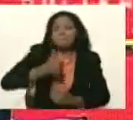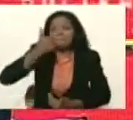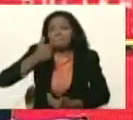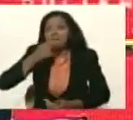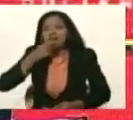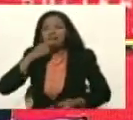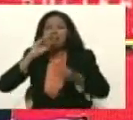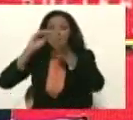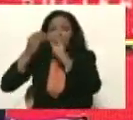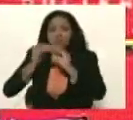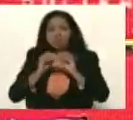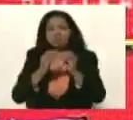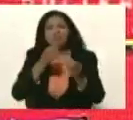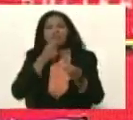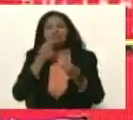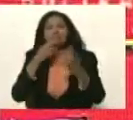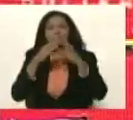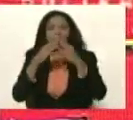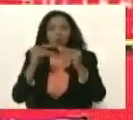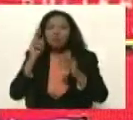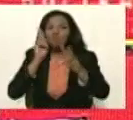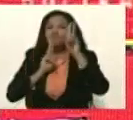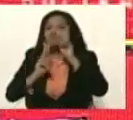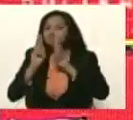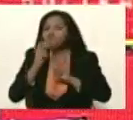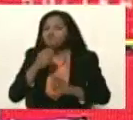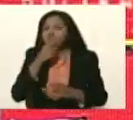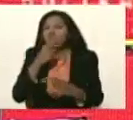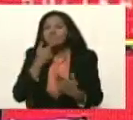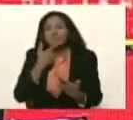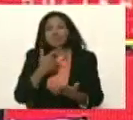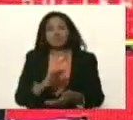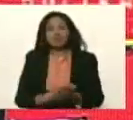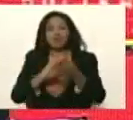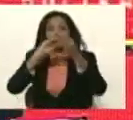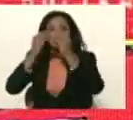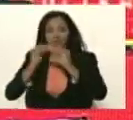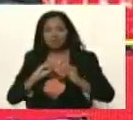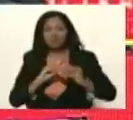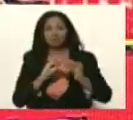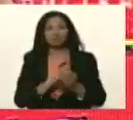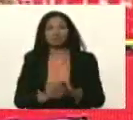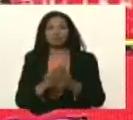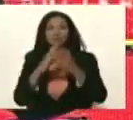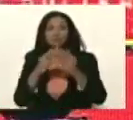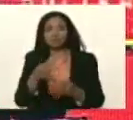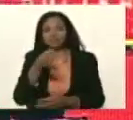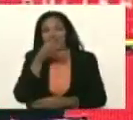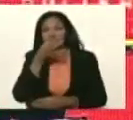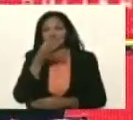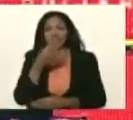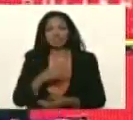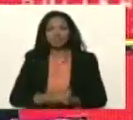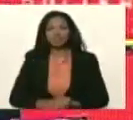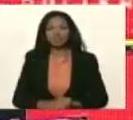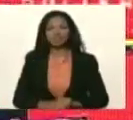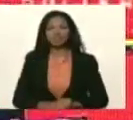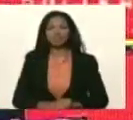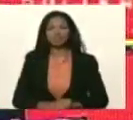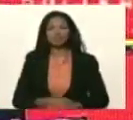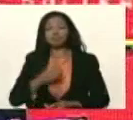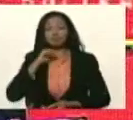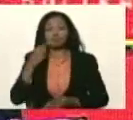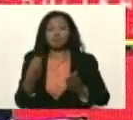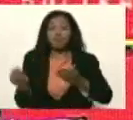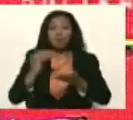arregladita todo limpio vale todo arregladito todo verde tenemos que